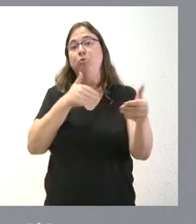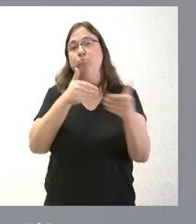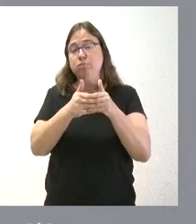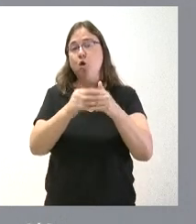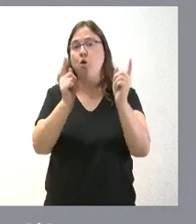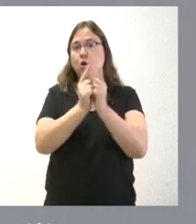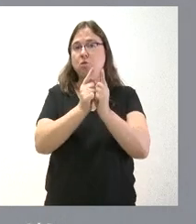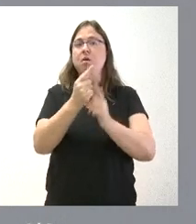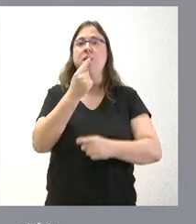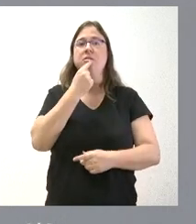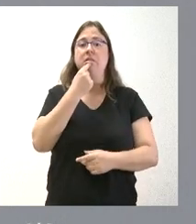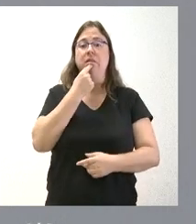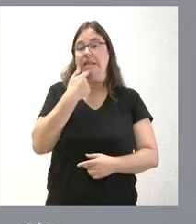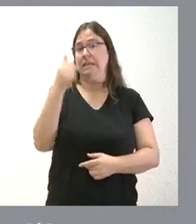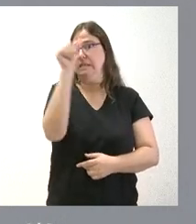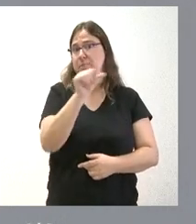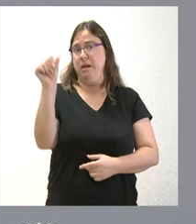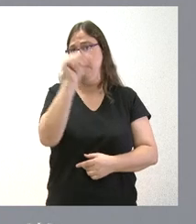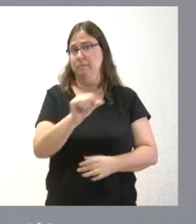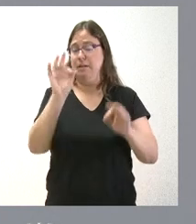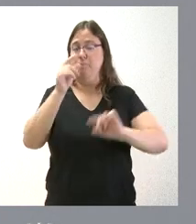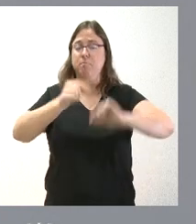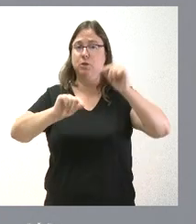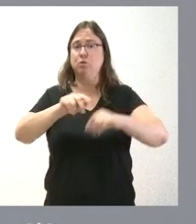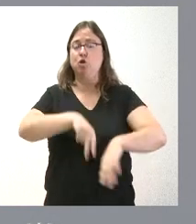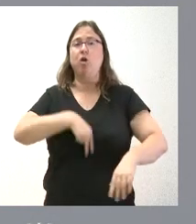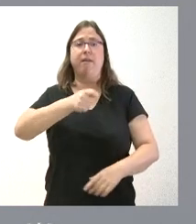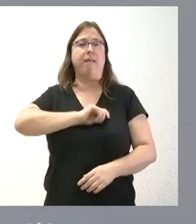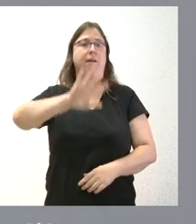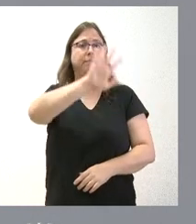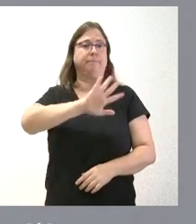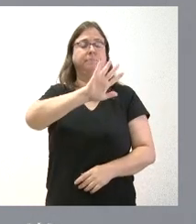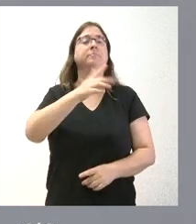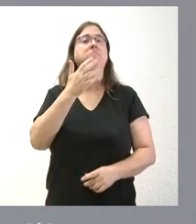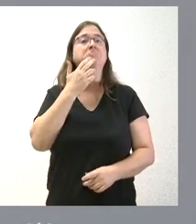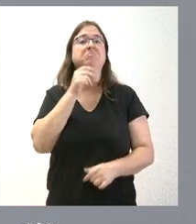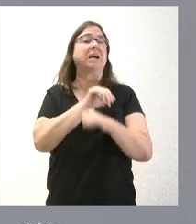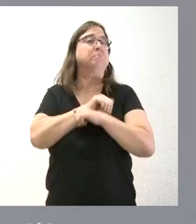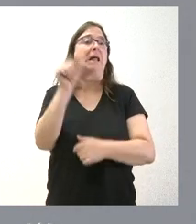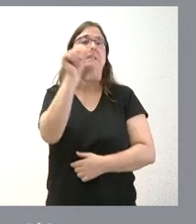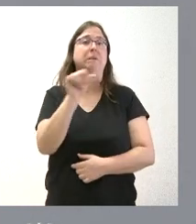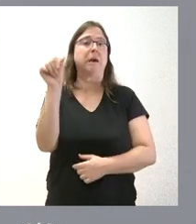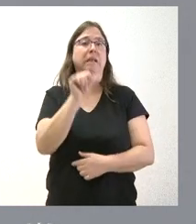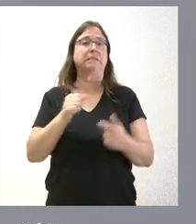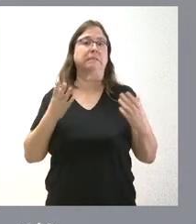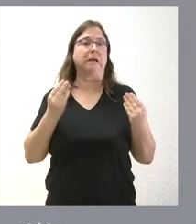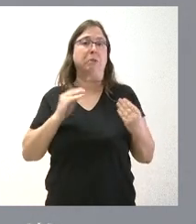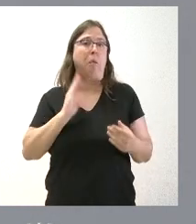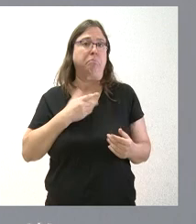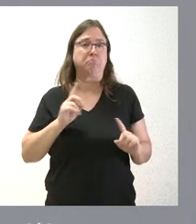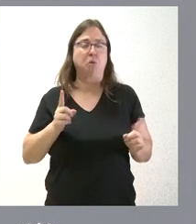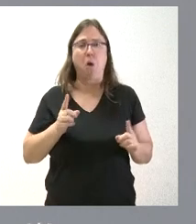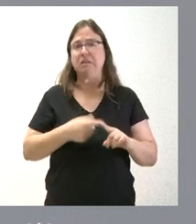presentarse en las próximas semanas y, por tanto, esperar alguna semana tampoco nos causaría un perjuicio